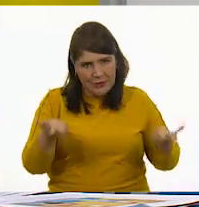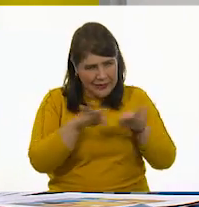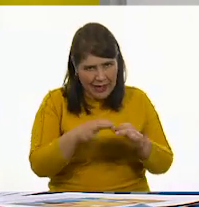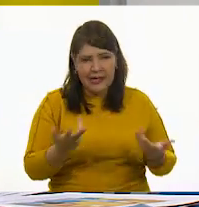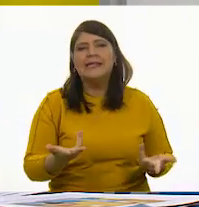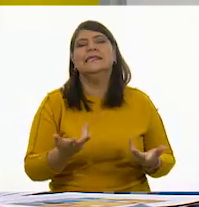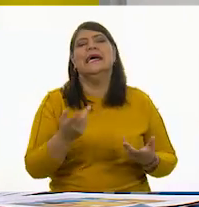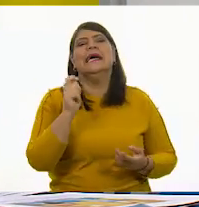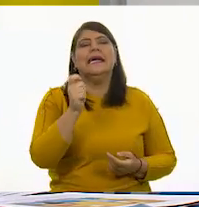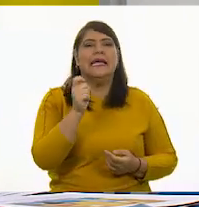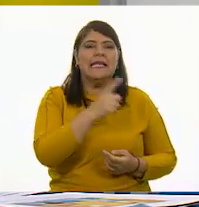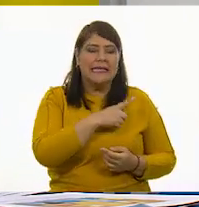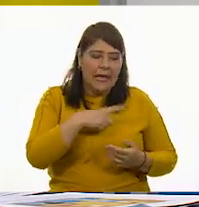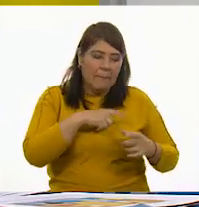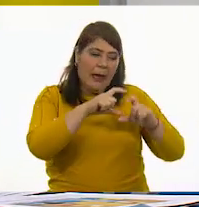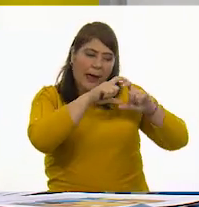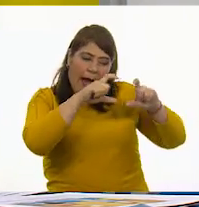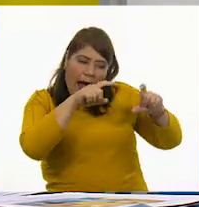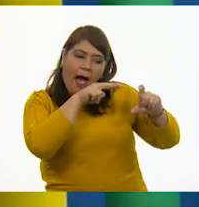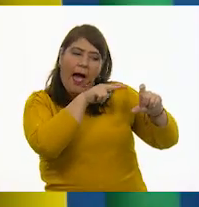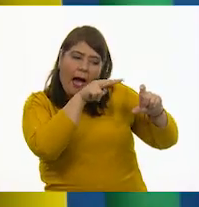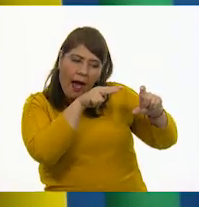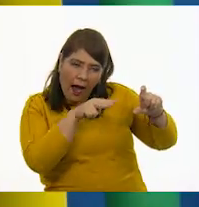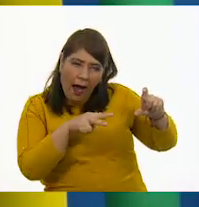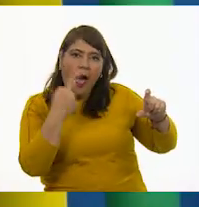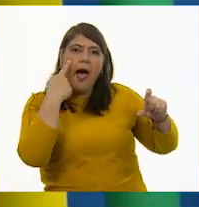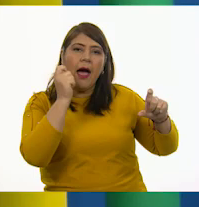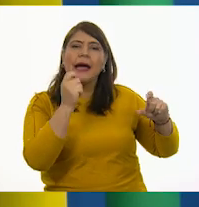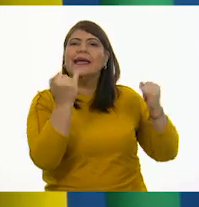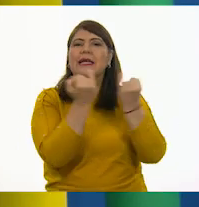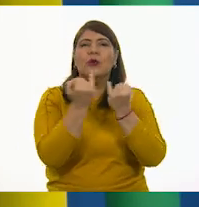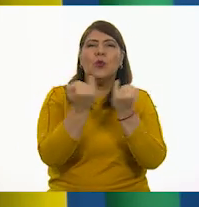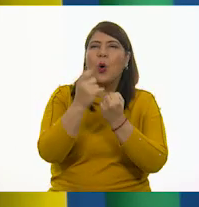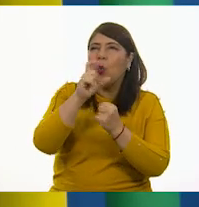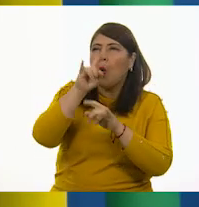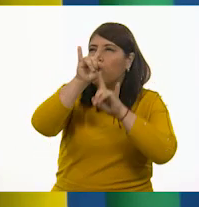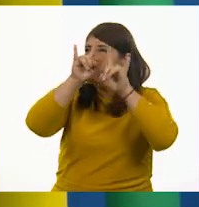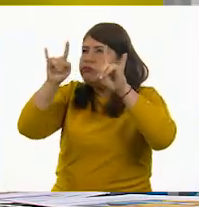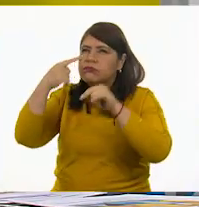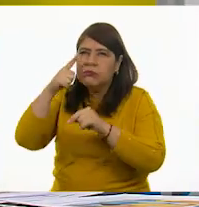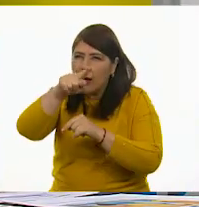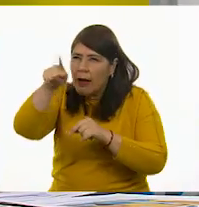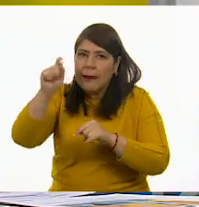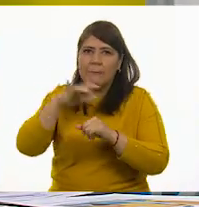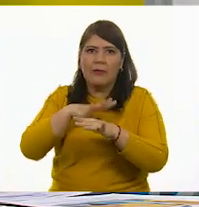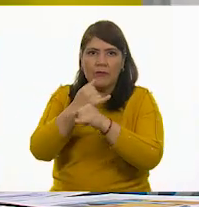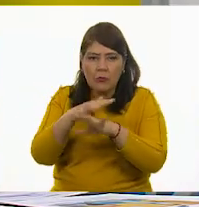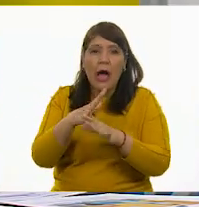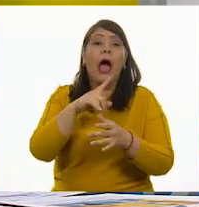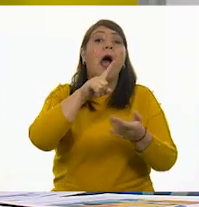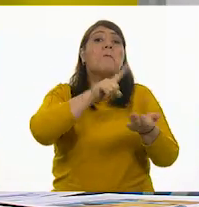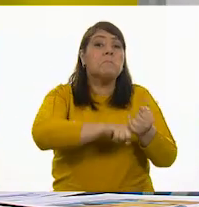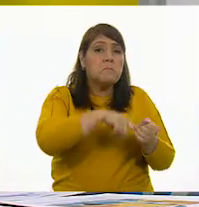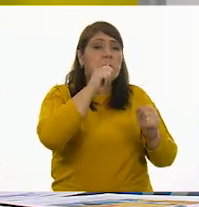interpretar las etiquetas. Así como interpretamos los anuncios en la clase pasada, ahora las etiquetas. Y como se dijo también,